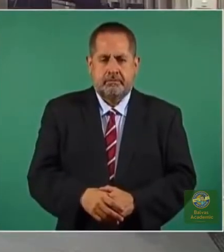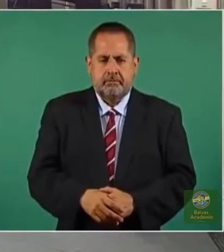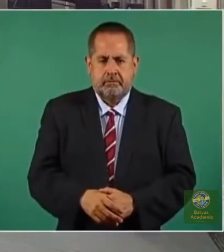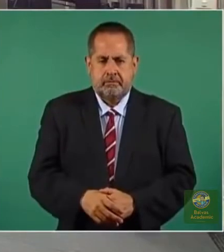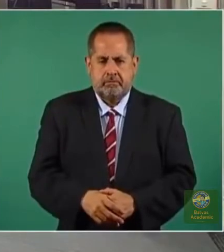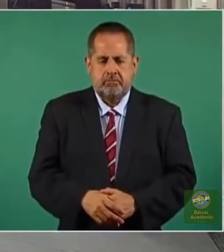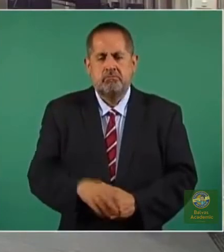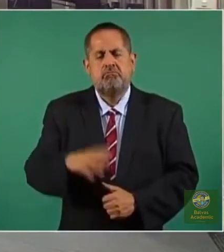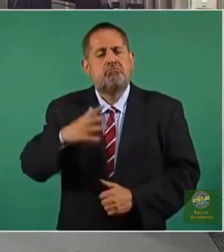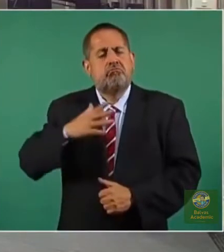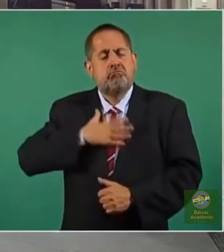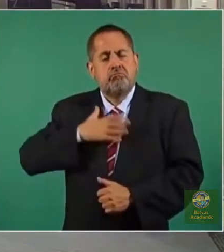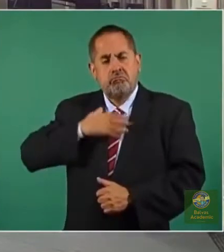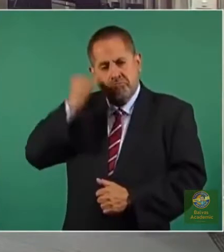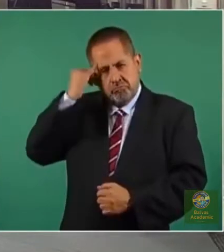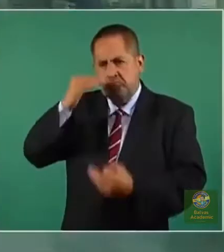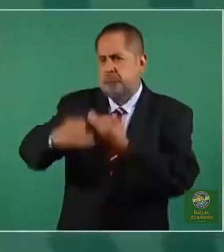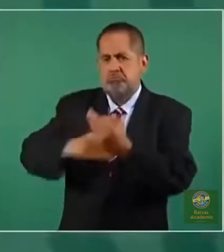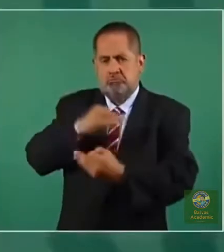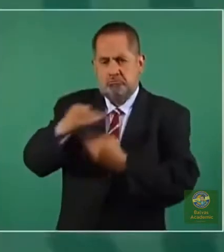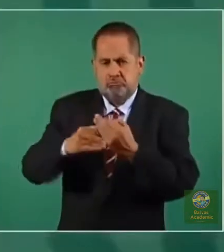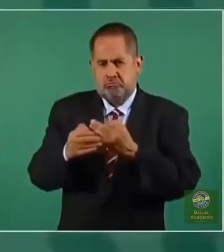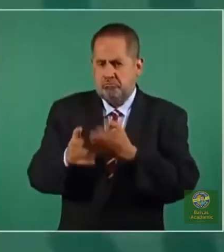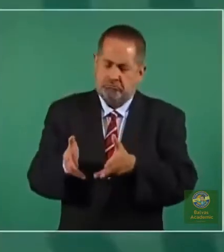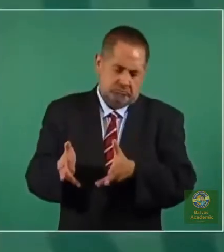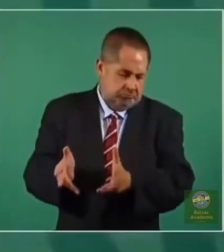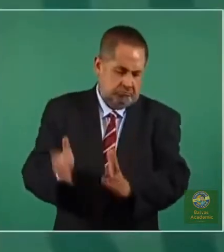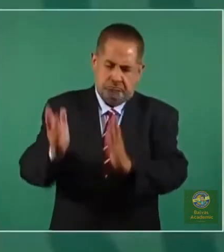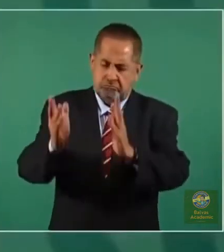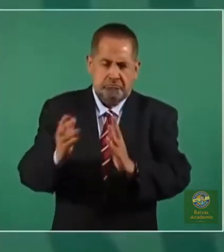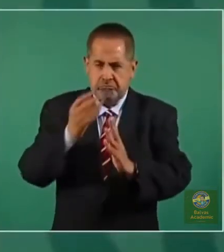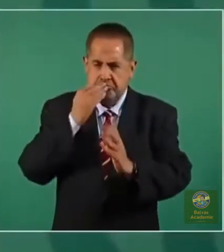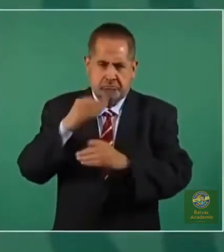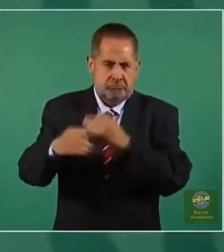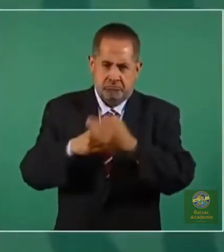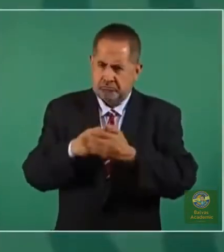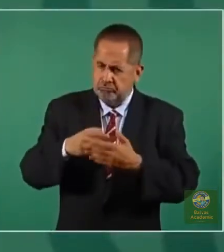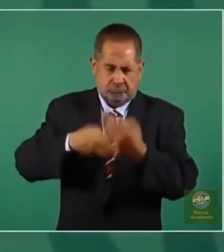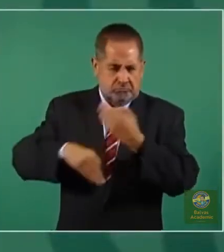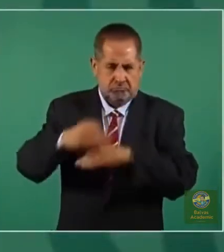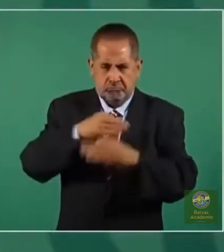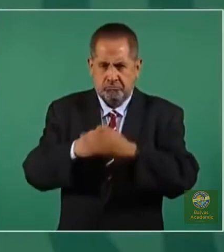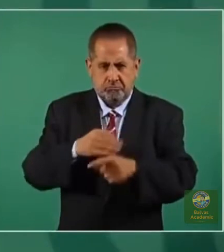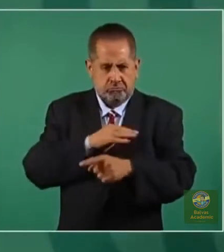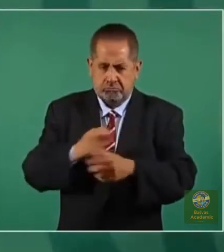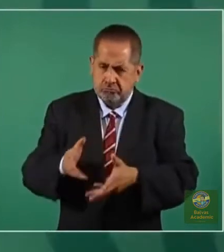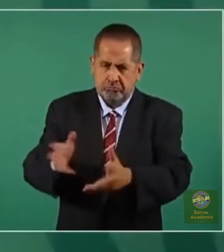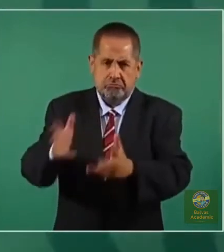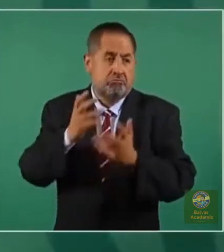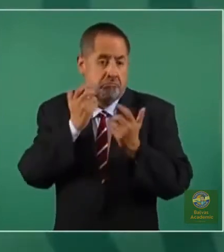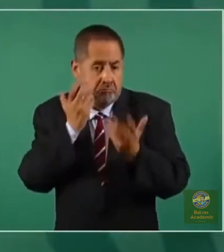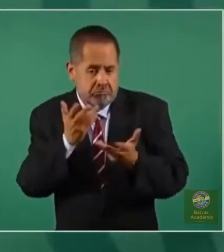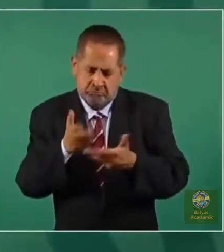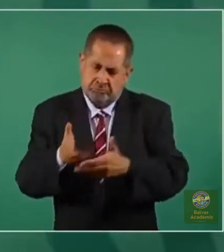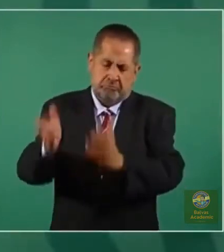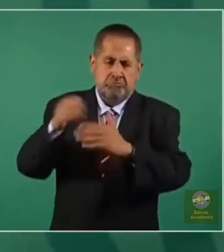yo soy partidario de que todos asistan, todos los que puedan y quieran.